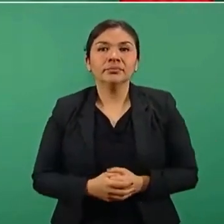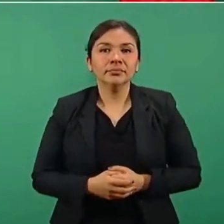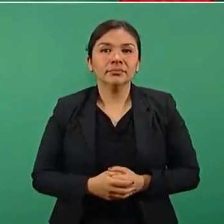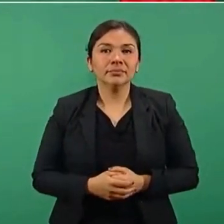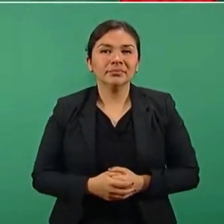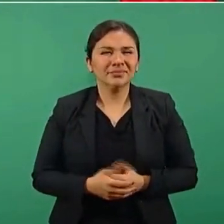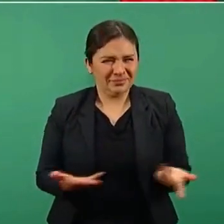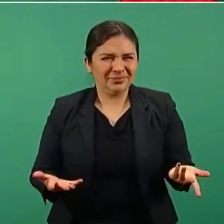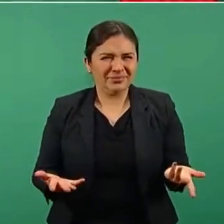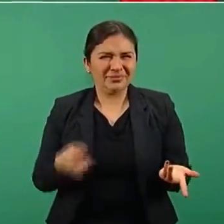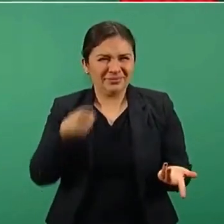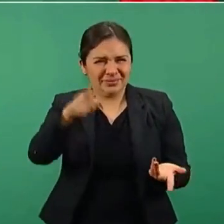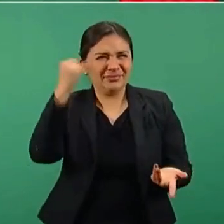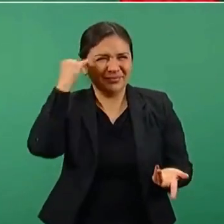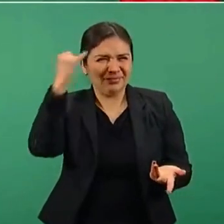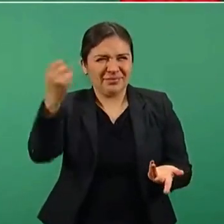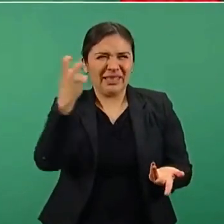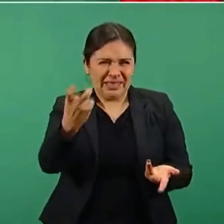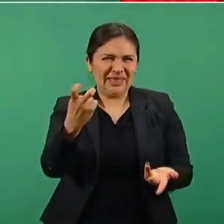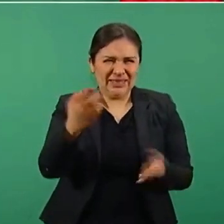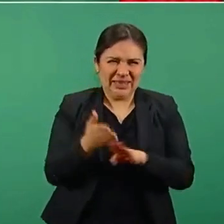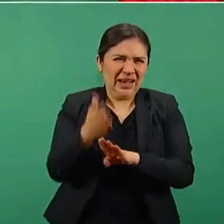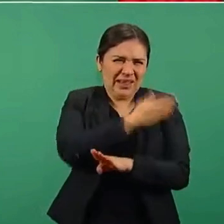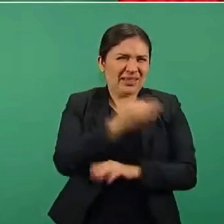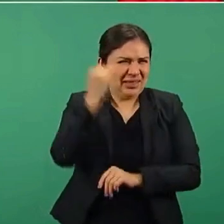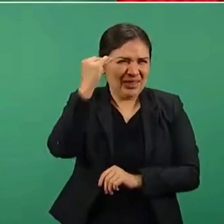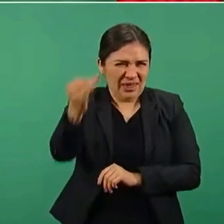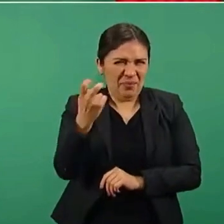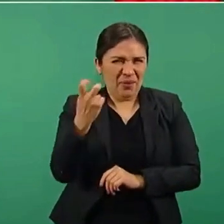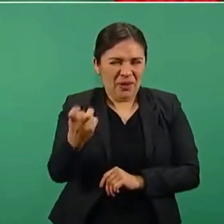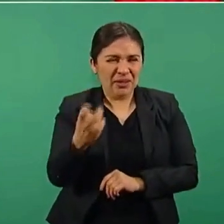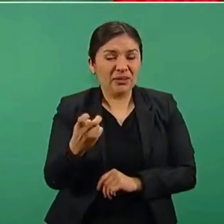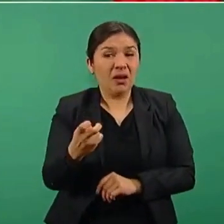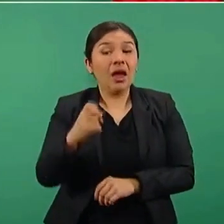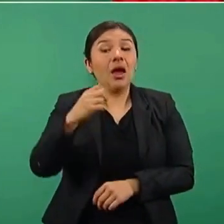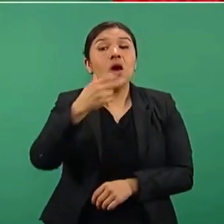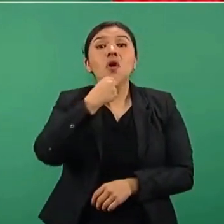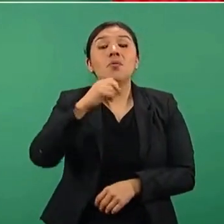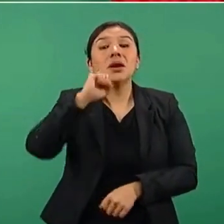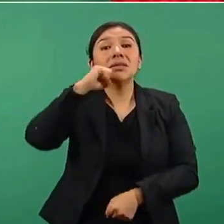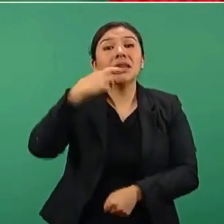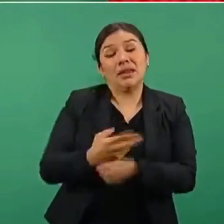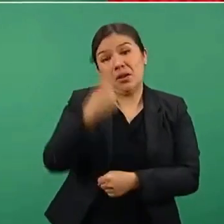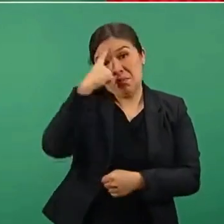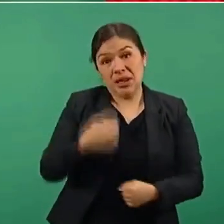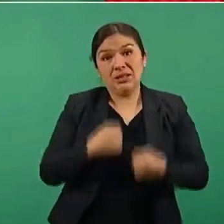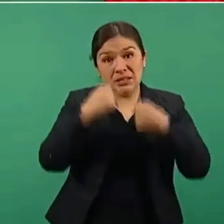Imagínense, en ese entonces el secretario de Seguridad Pública